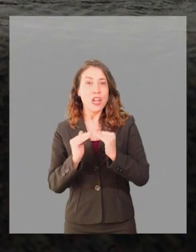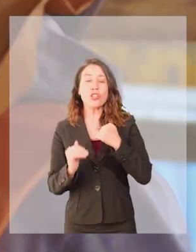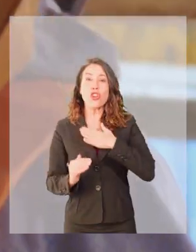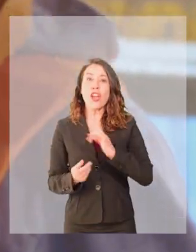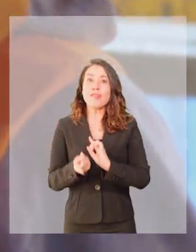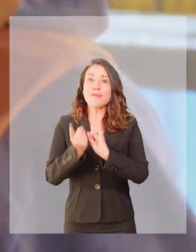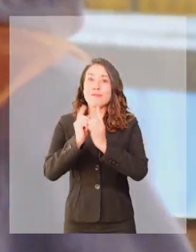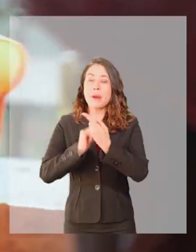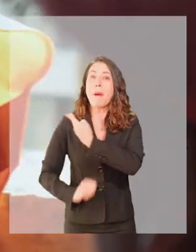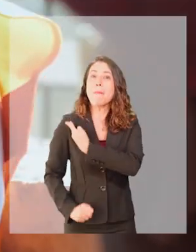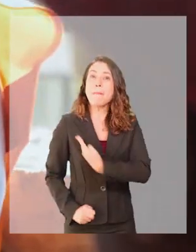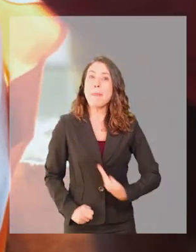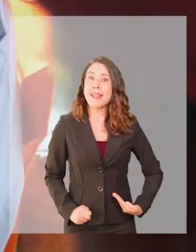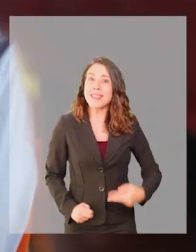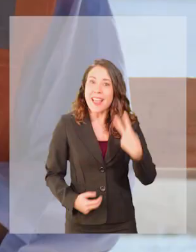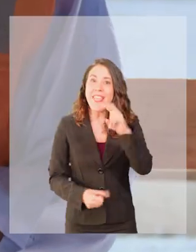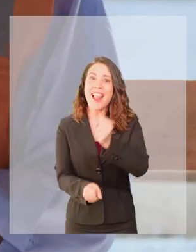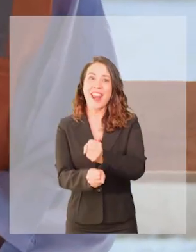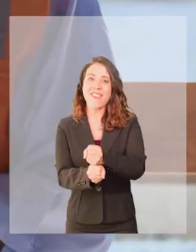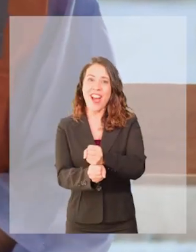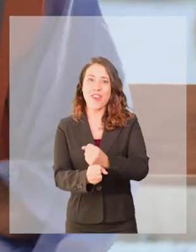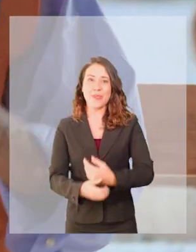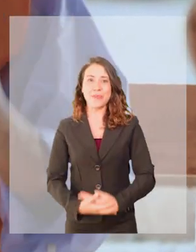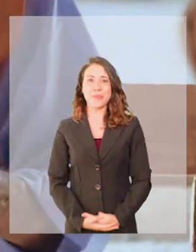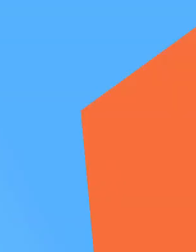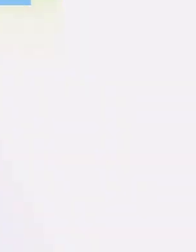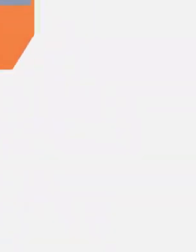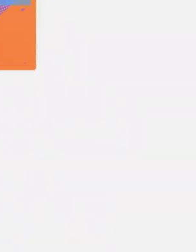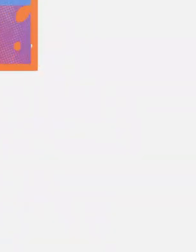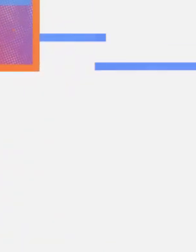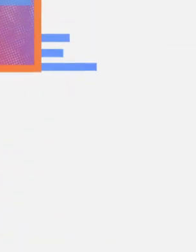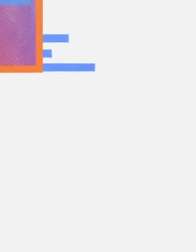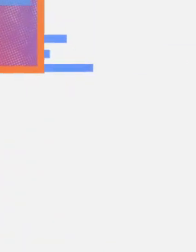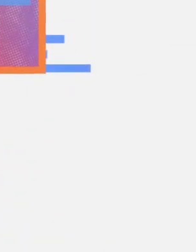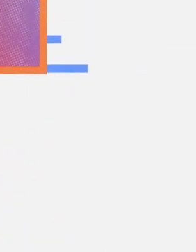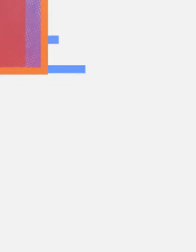desde el hogar. Quiero ser presidente del trabajo.